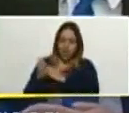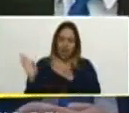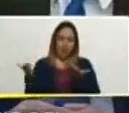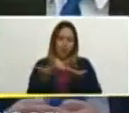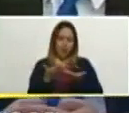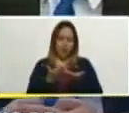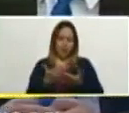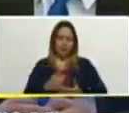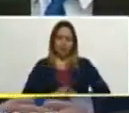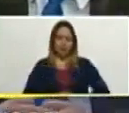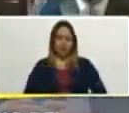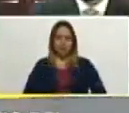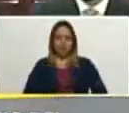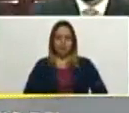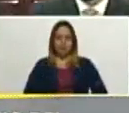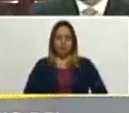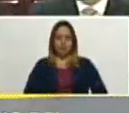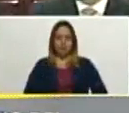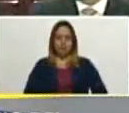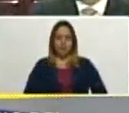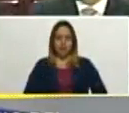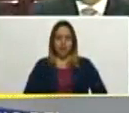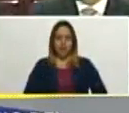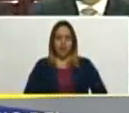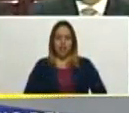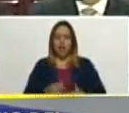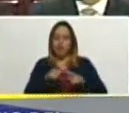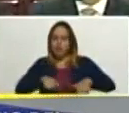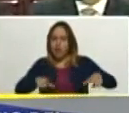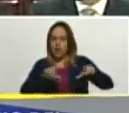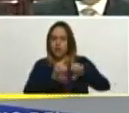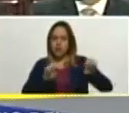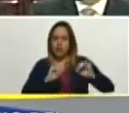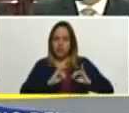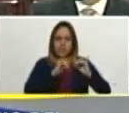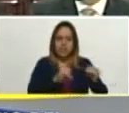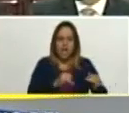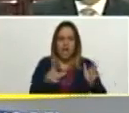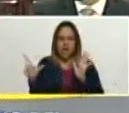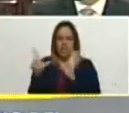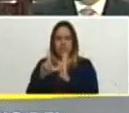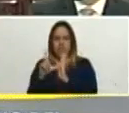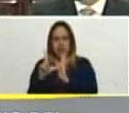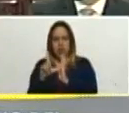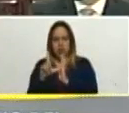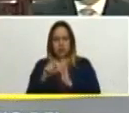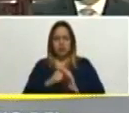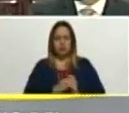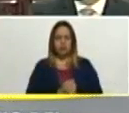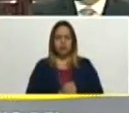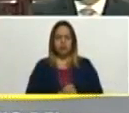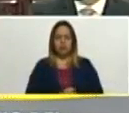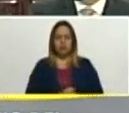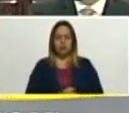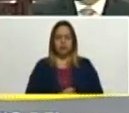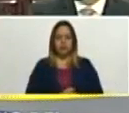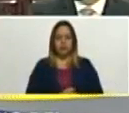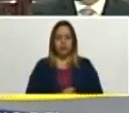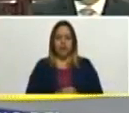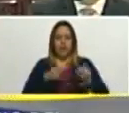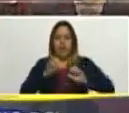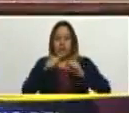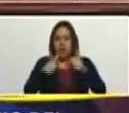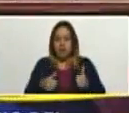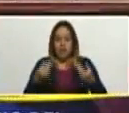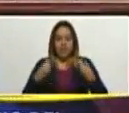a su simoncito, a su liceo, y comienza la